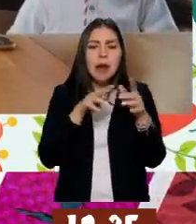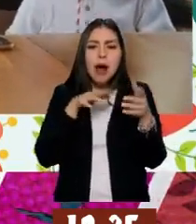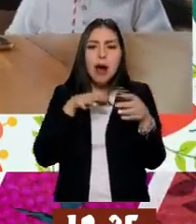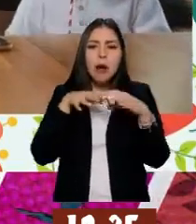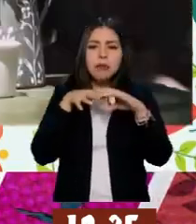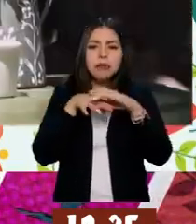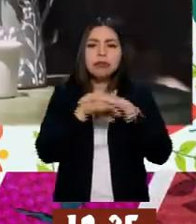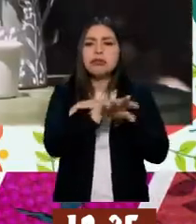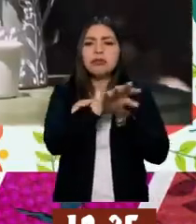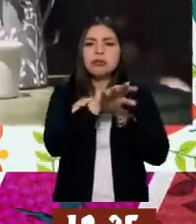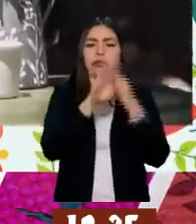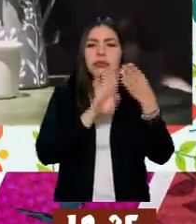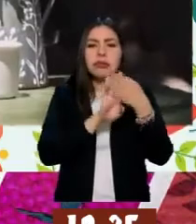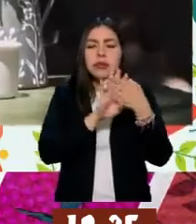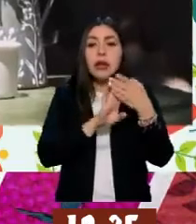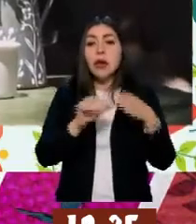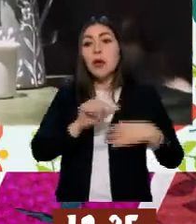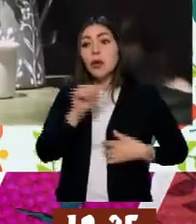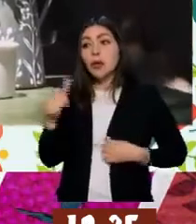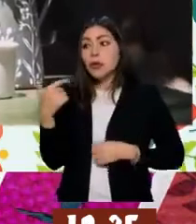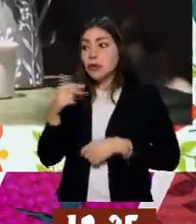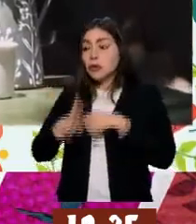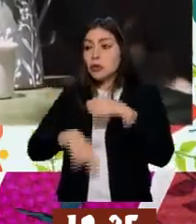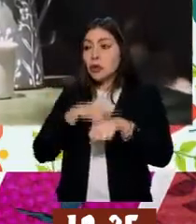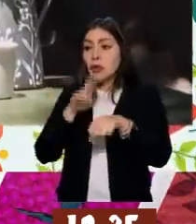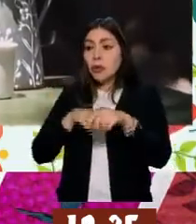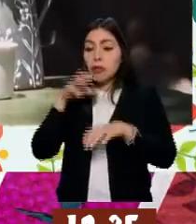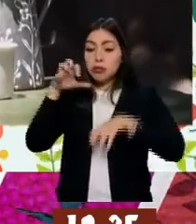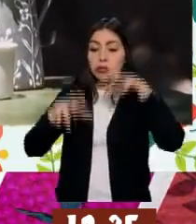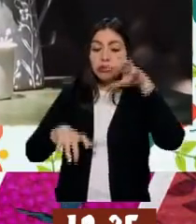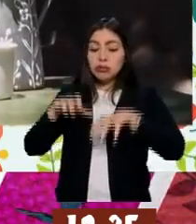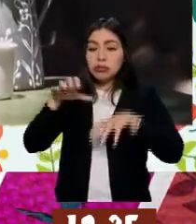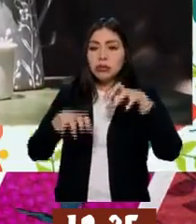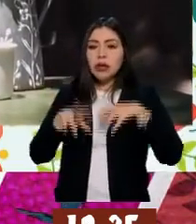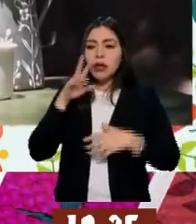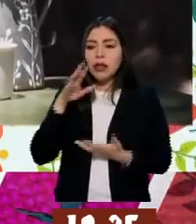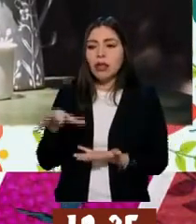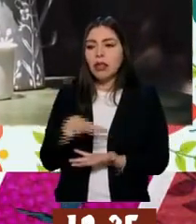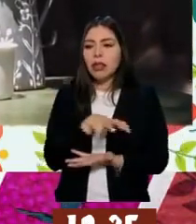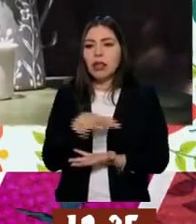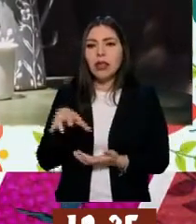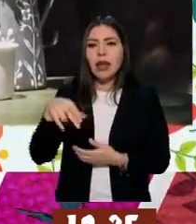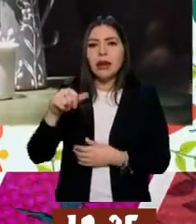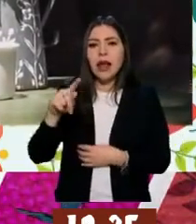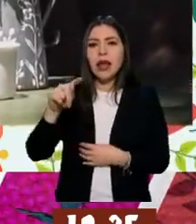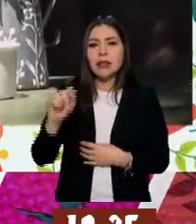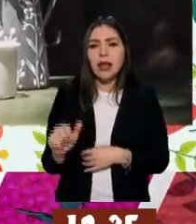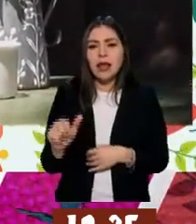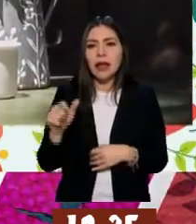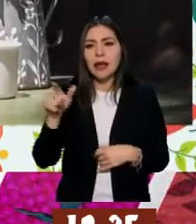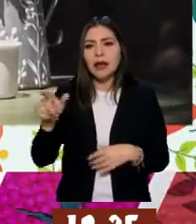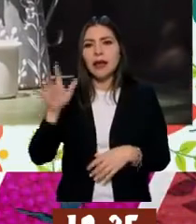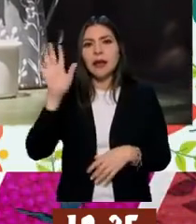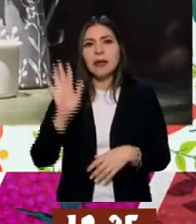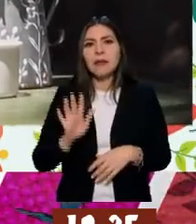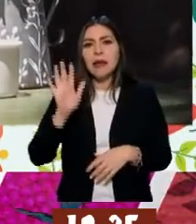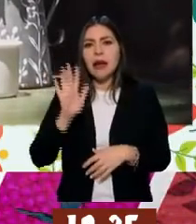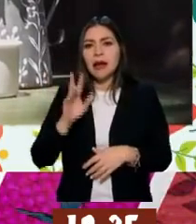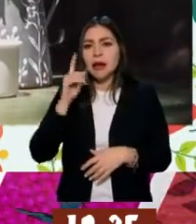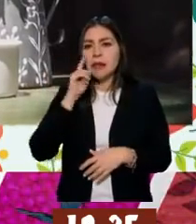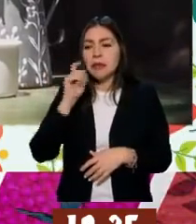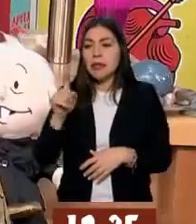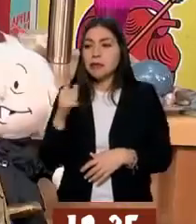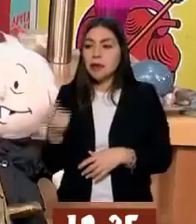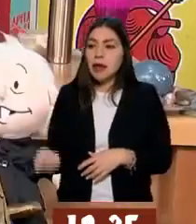la nata, es la que queda como nata. Y cuando la filtra usted, es como cernir la harina, ya no hay bolas.